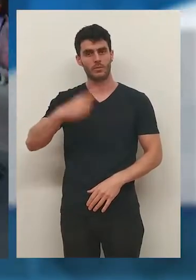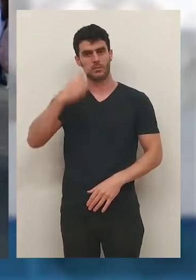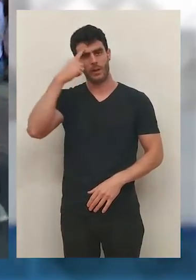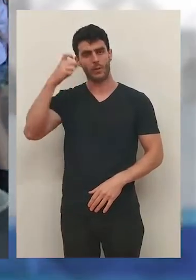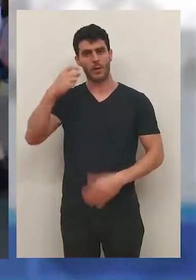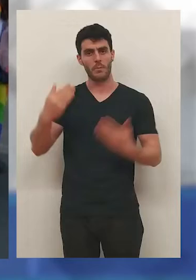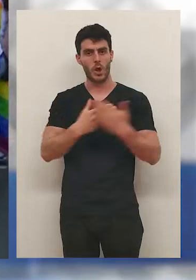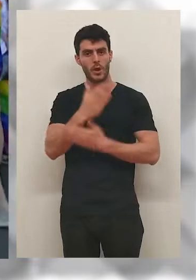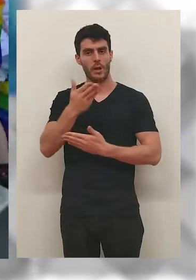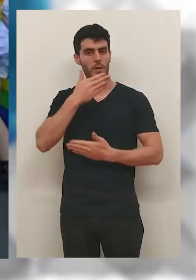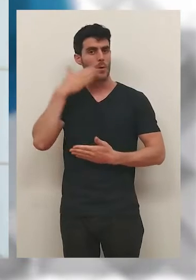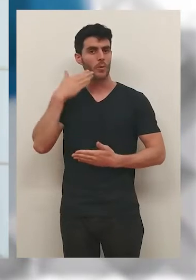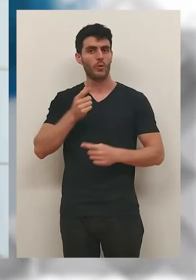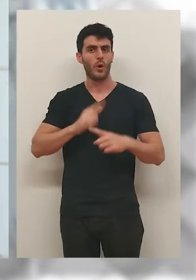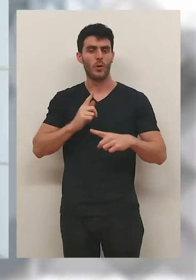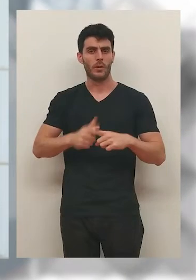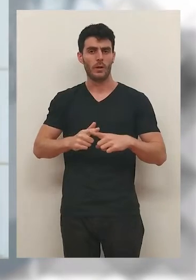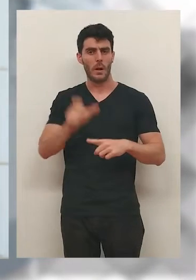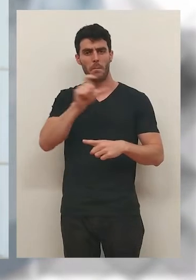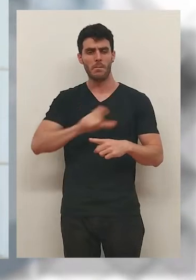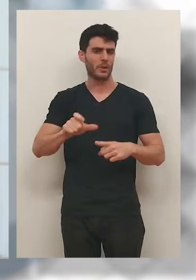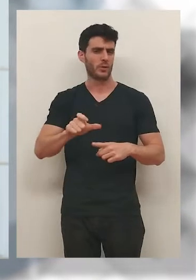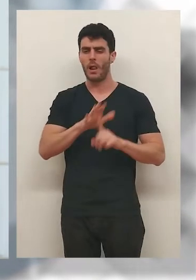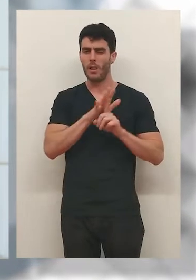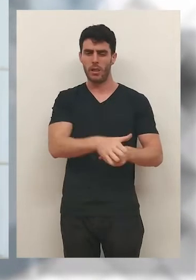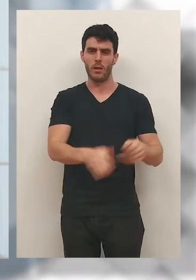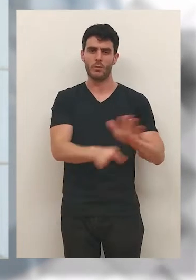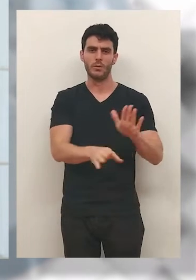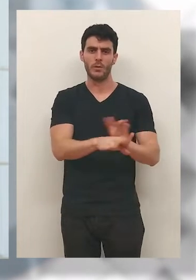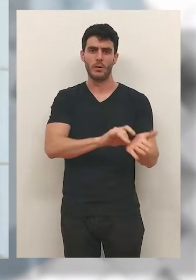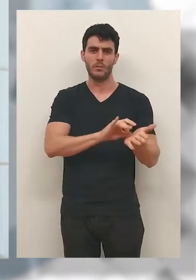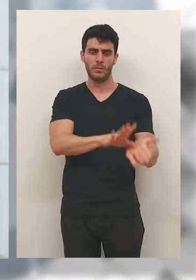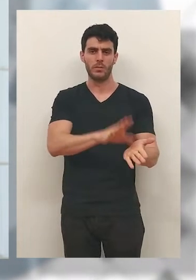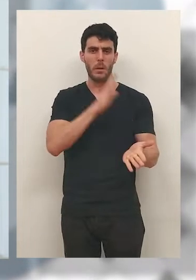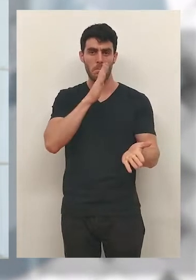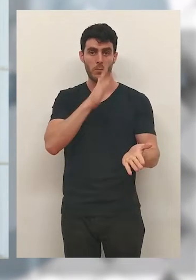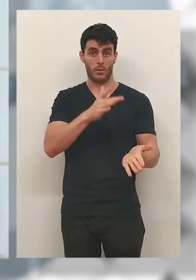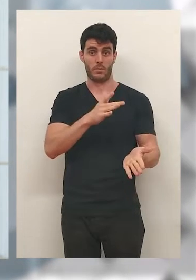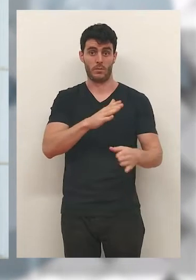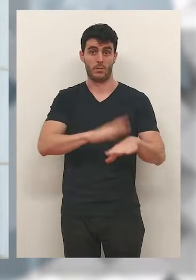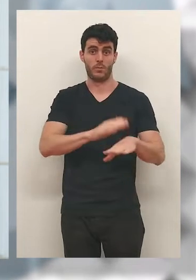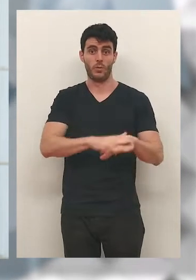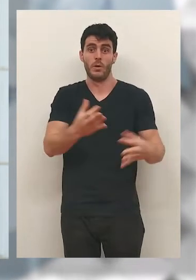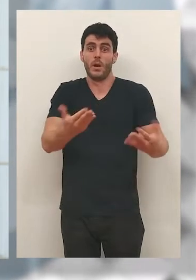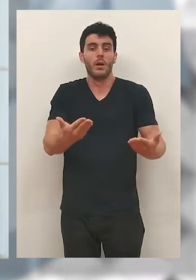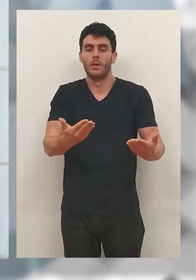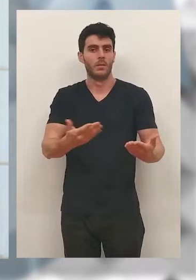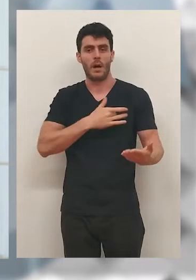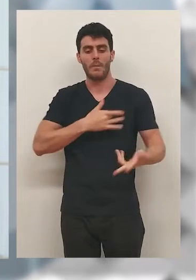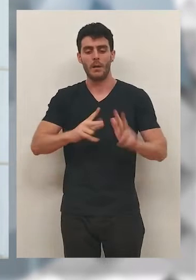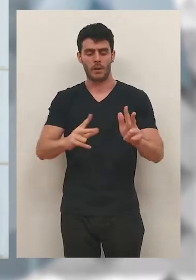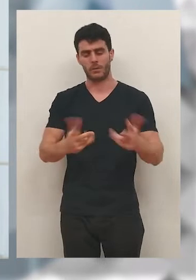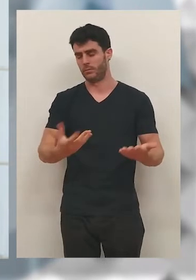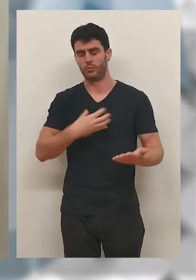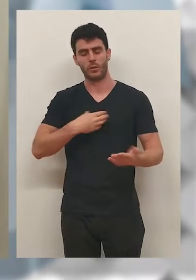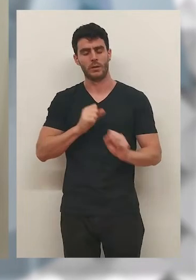y recordamos, por supuesto, este día a quienes siguen humillados, despreciados y expulsados por amar con libertad